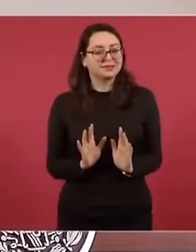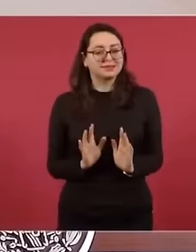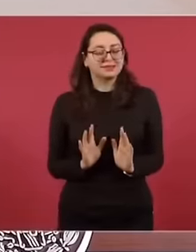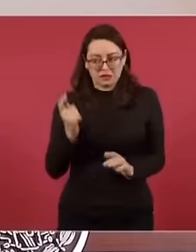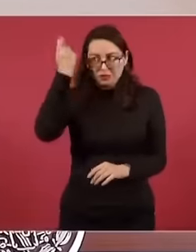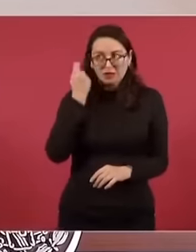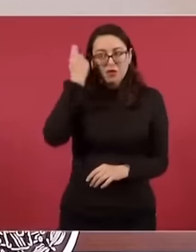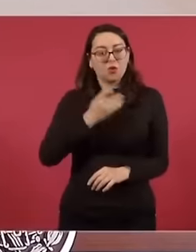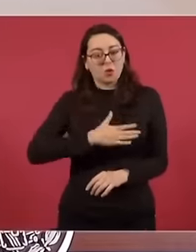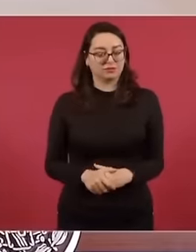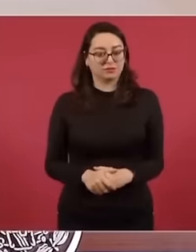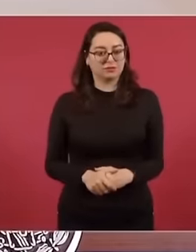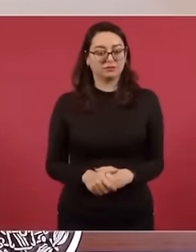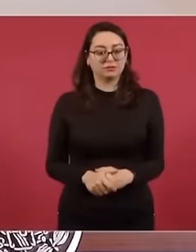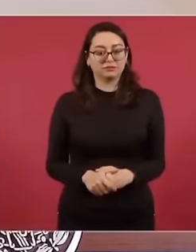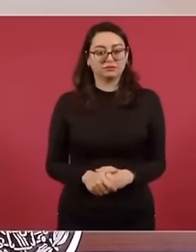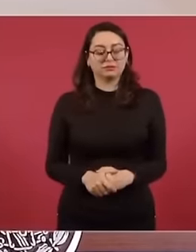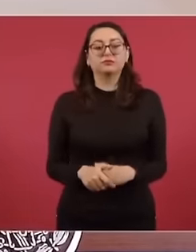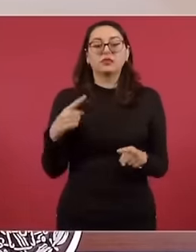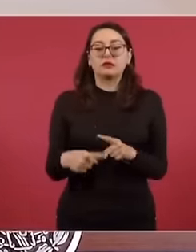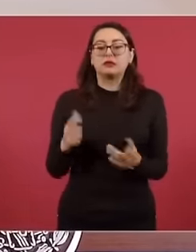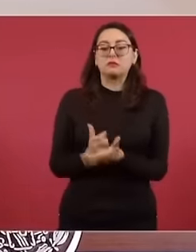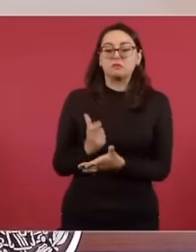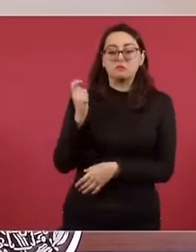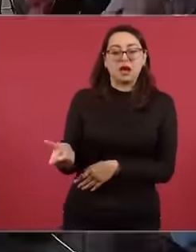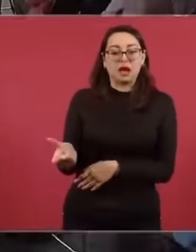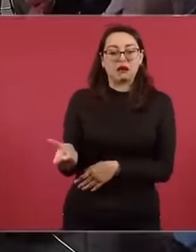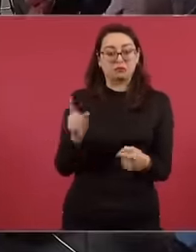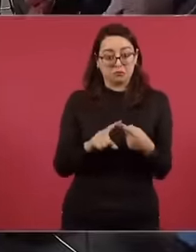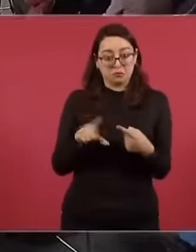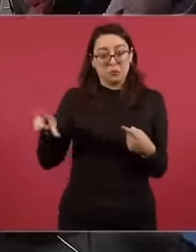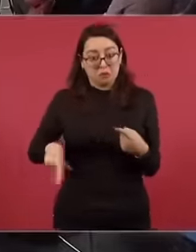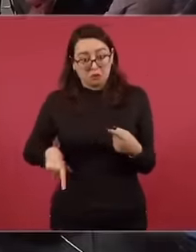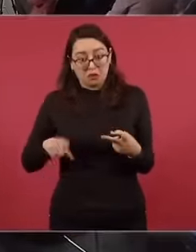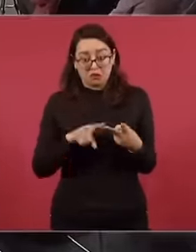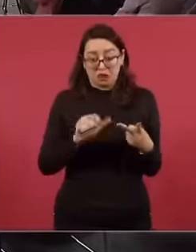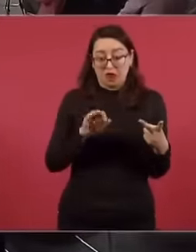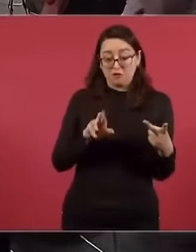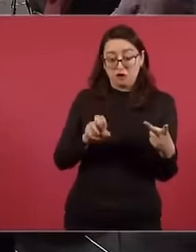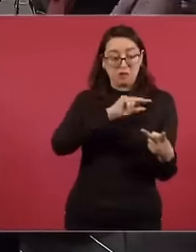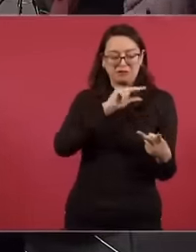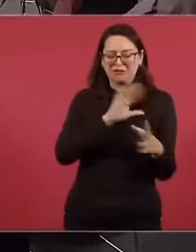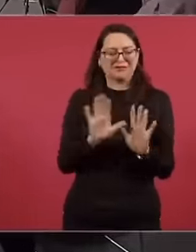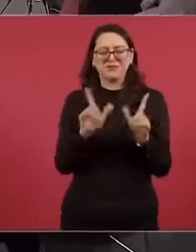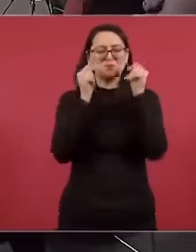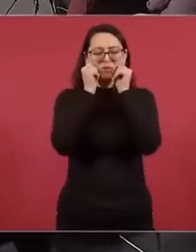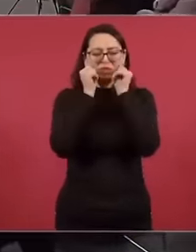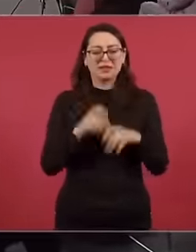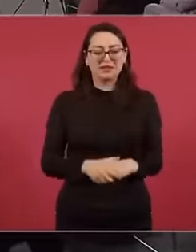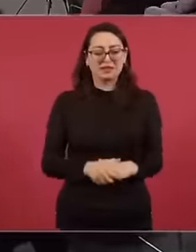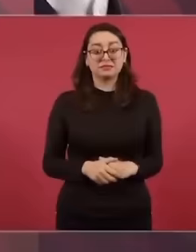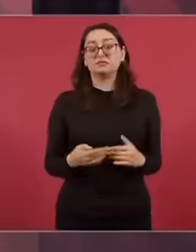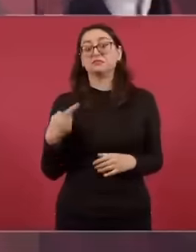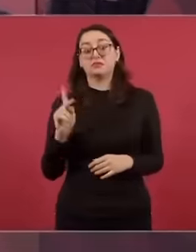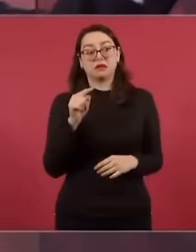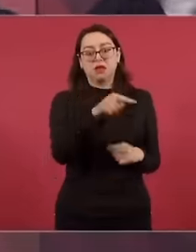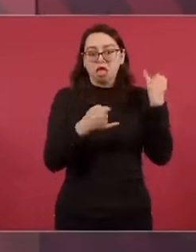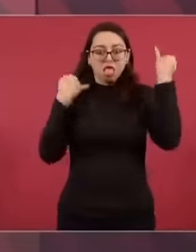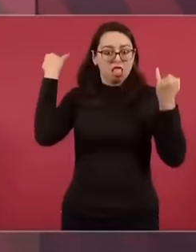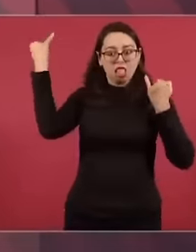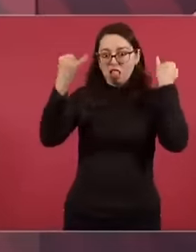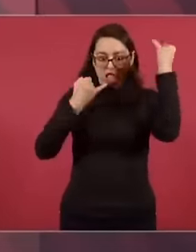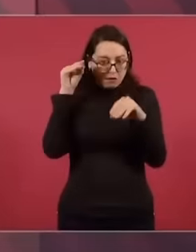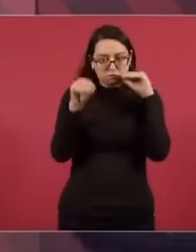monto de lo que reciben los jubilados. ¿Quién se los entrega? Si es el gobierno o es un Afore, ese es otro asunto. Pero él ya estaba